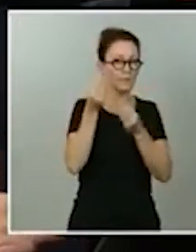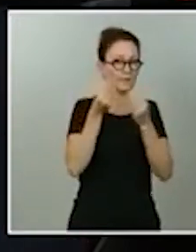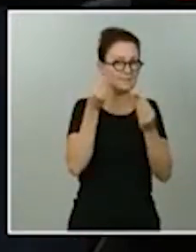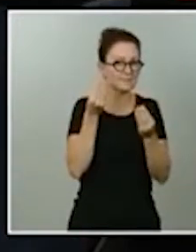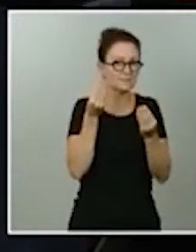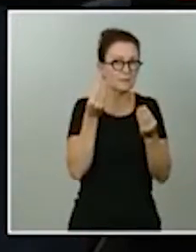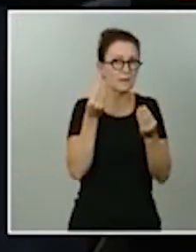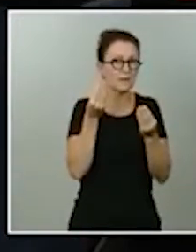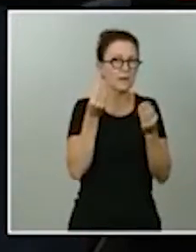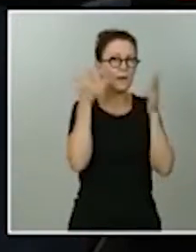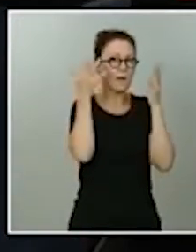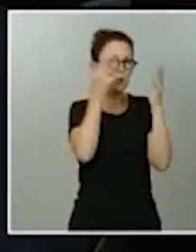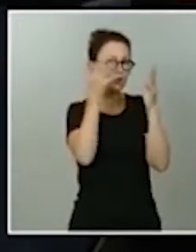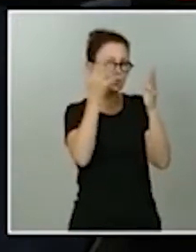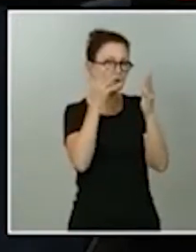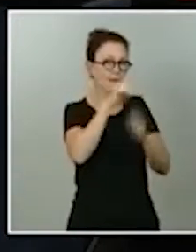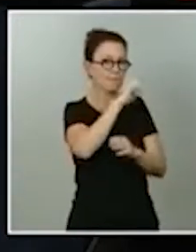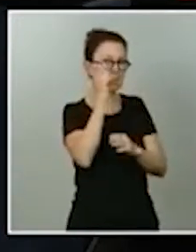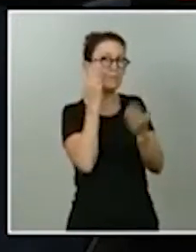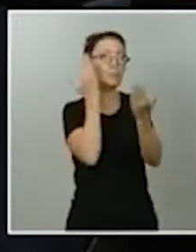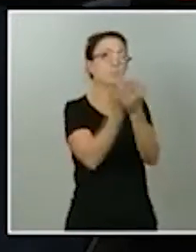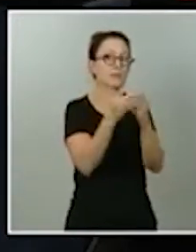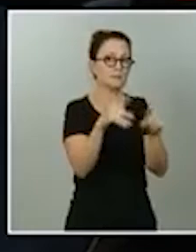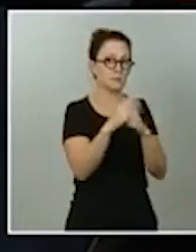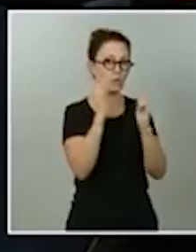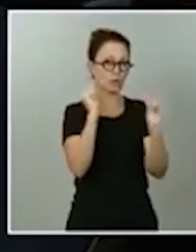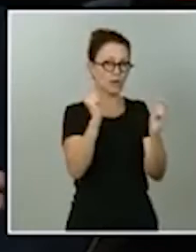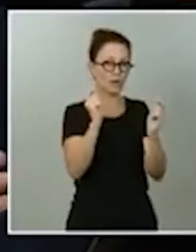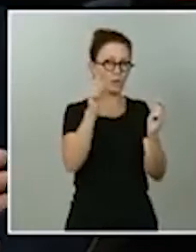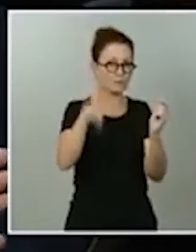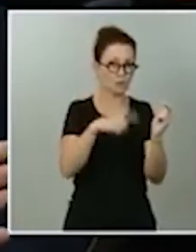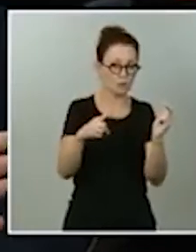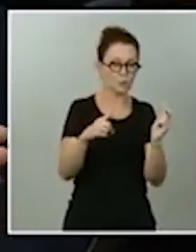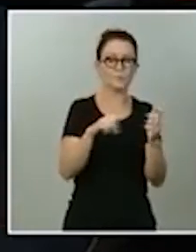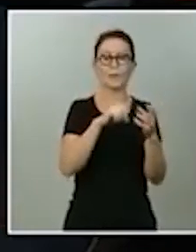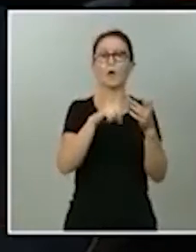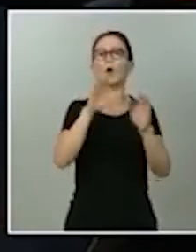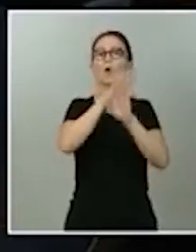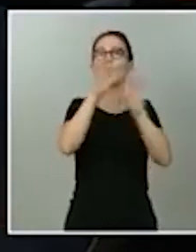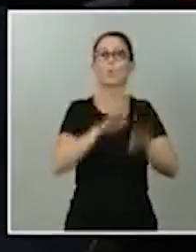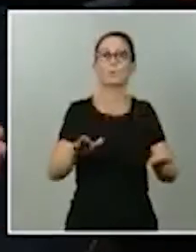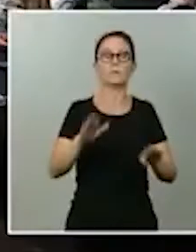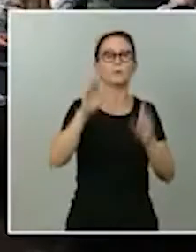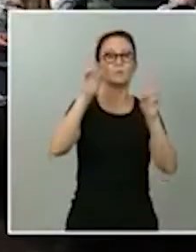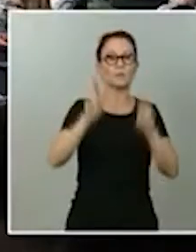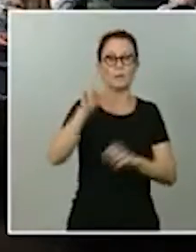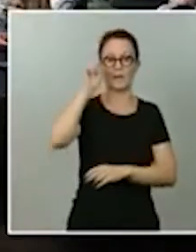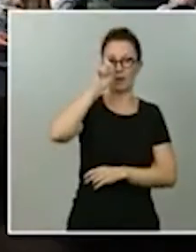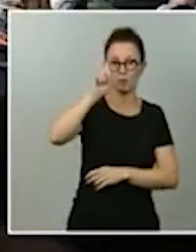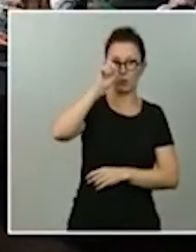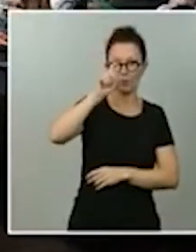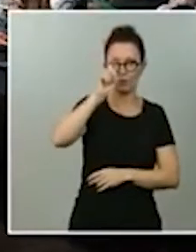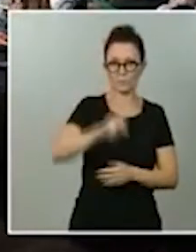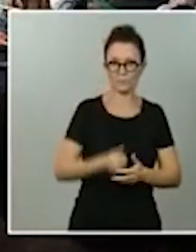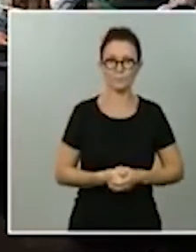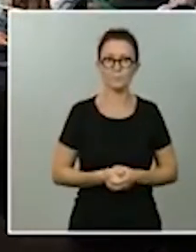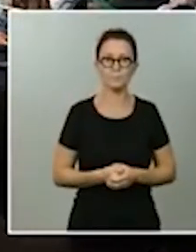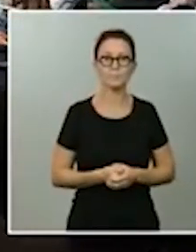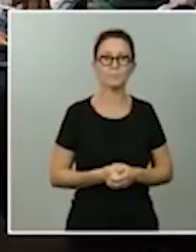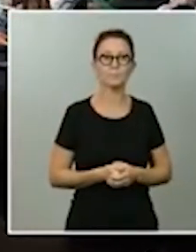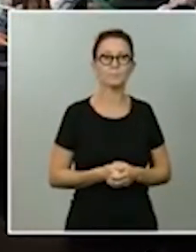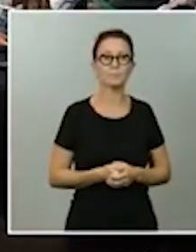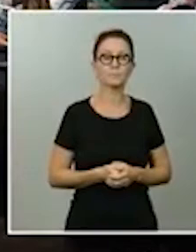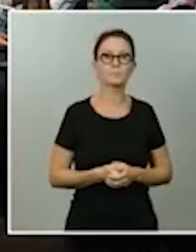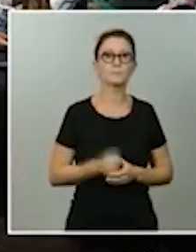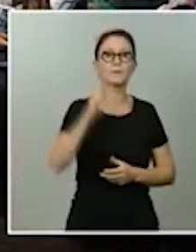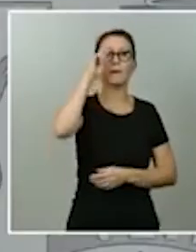a Madrid que pida el estado de alarma y finalmente una cosa solo sobre educación a lo mejor hay padres que tienen miedo a que